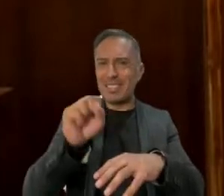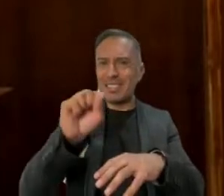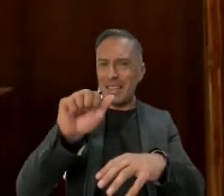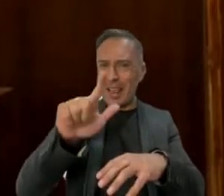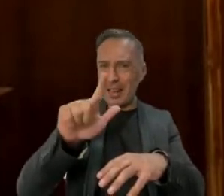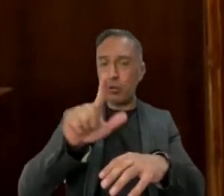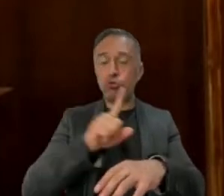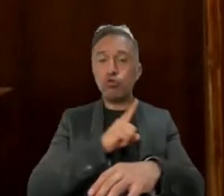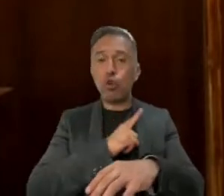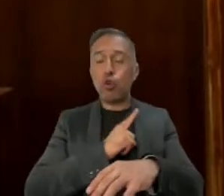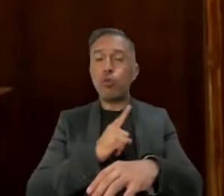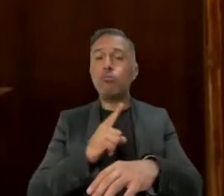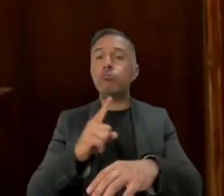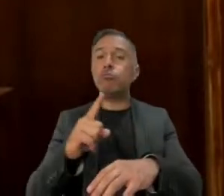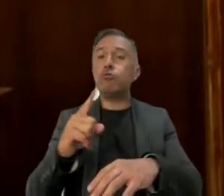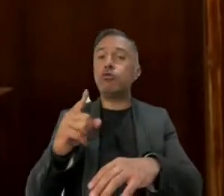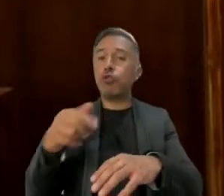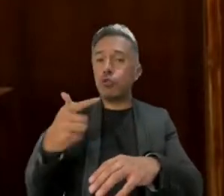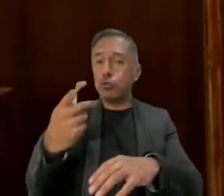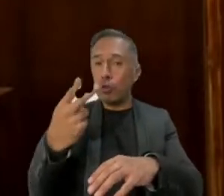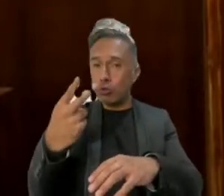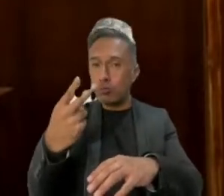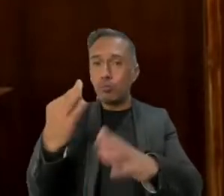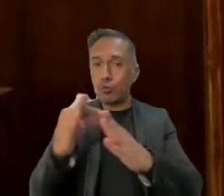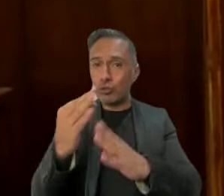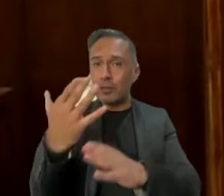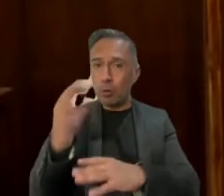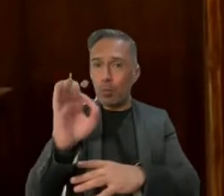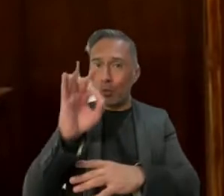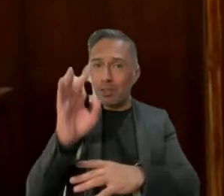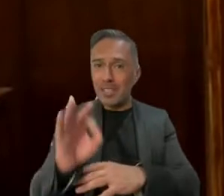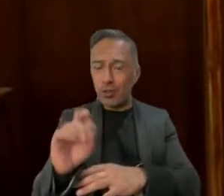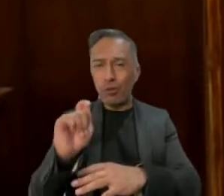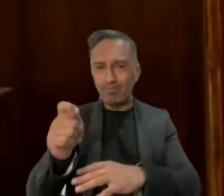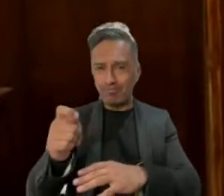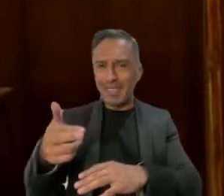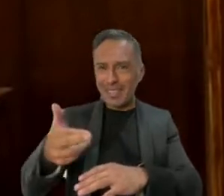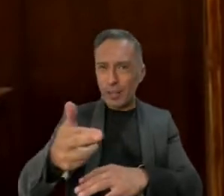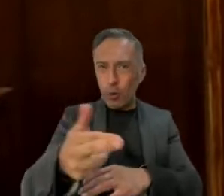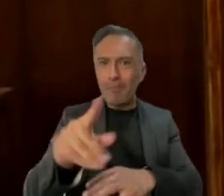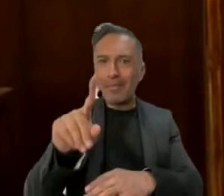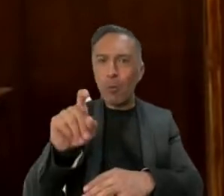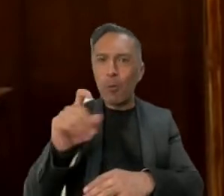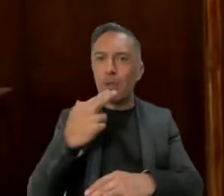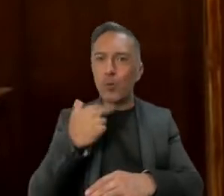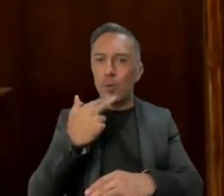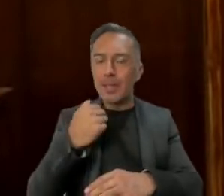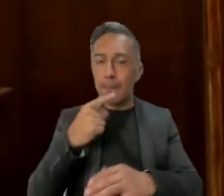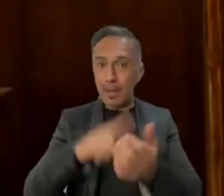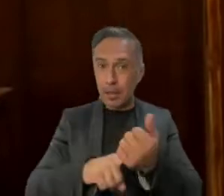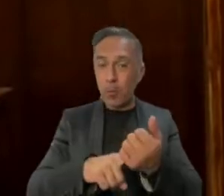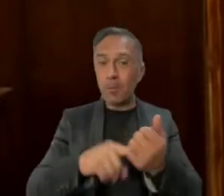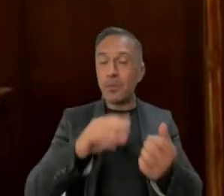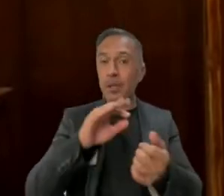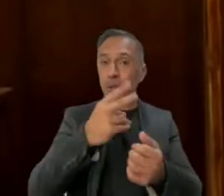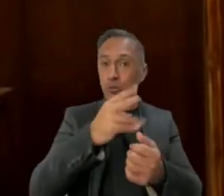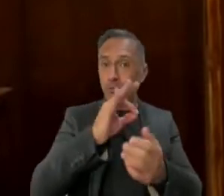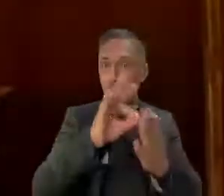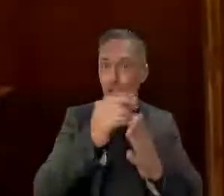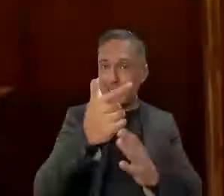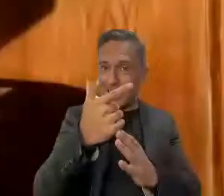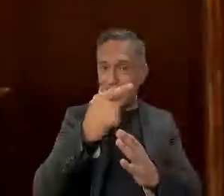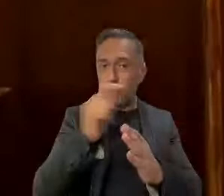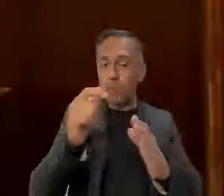dulce. De este porcentaje, el 69.7% está congelada en los